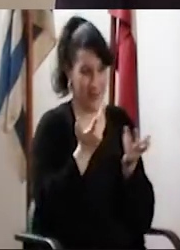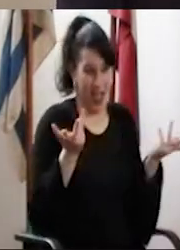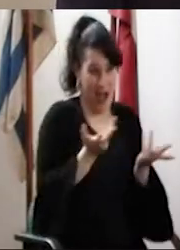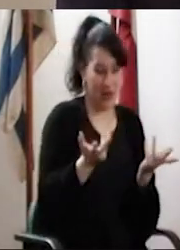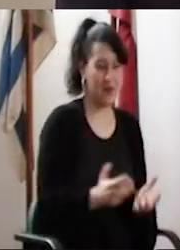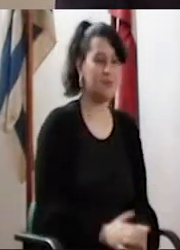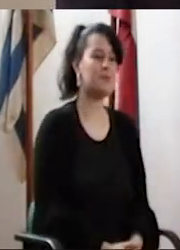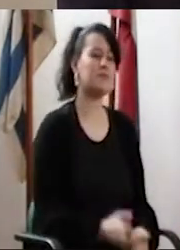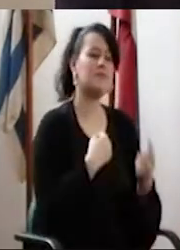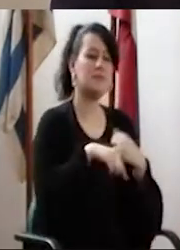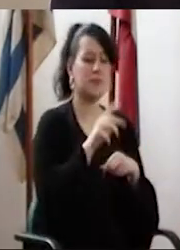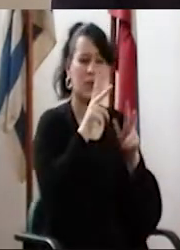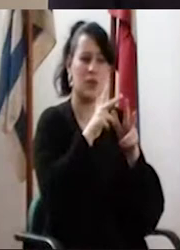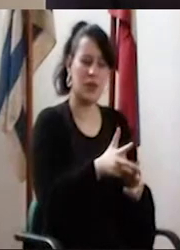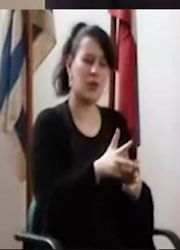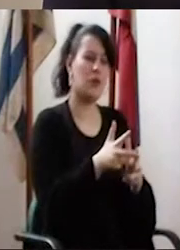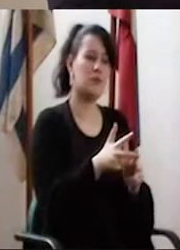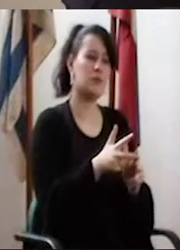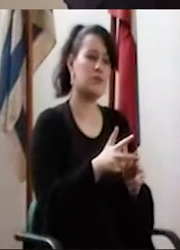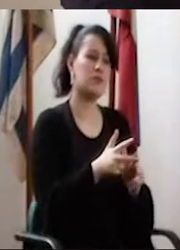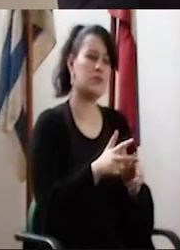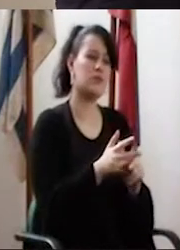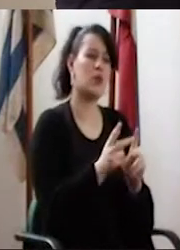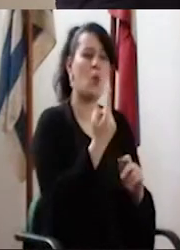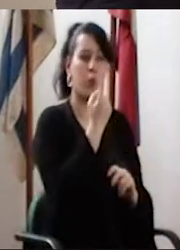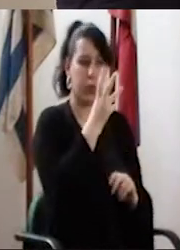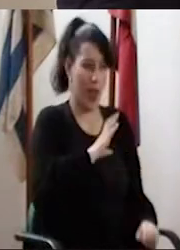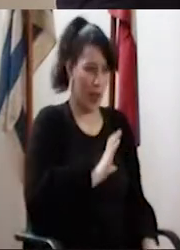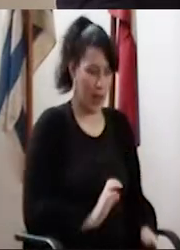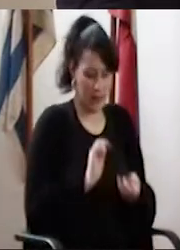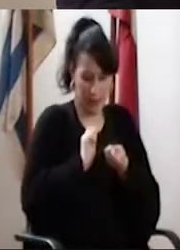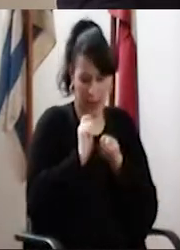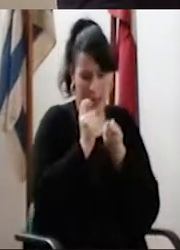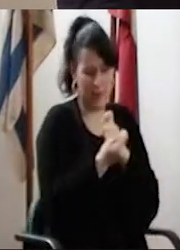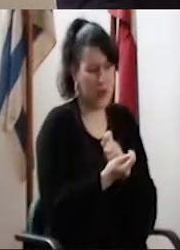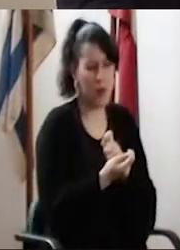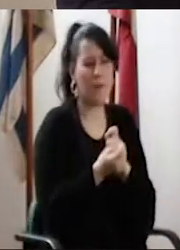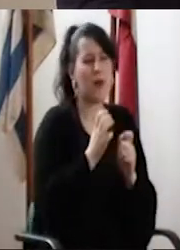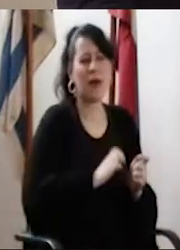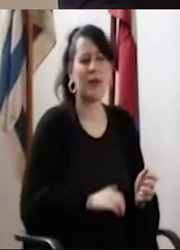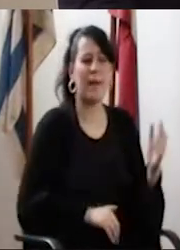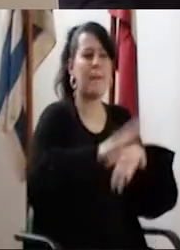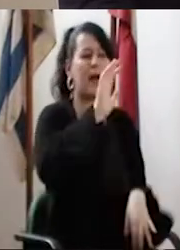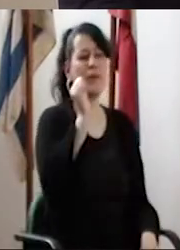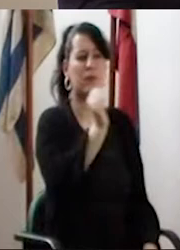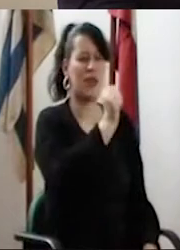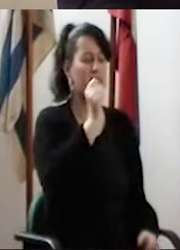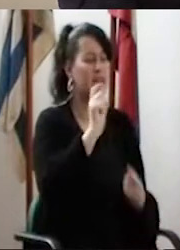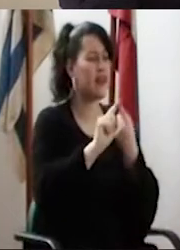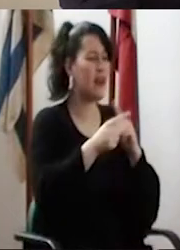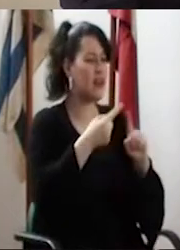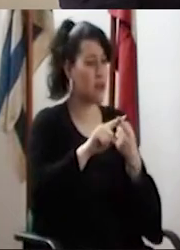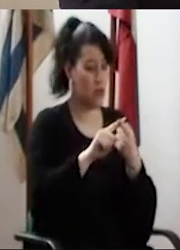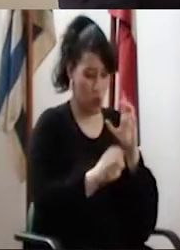a cabo. ¿Sí? Entonces, yo diría que uno de los aspectos de las transiciones más importantes